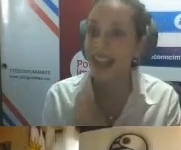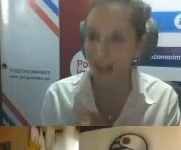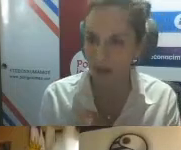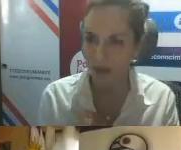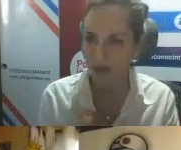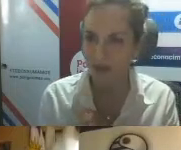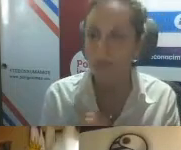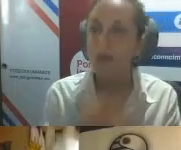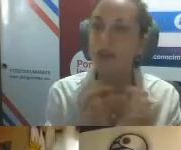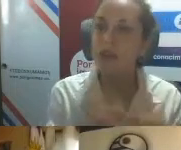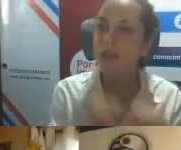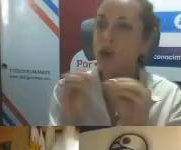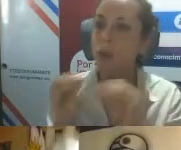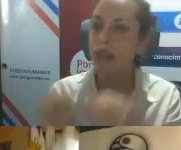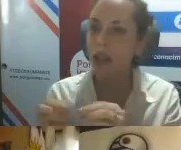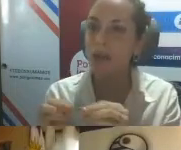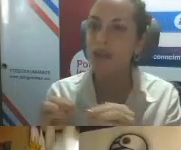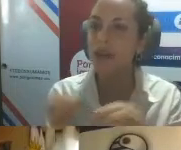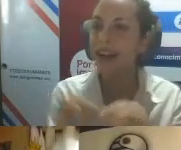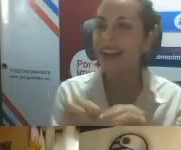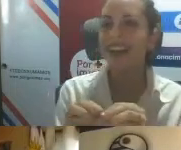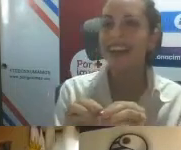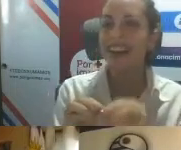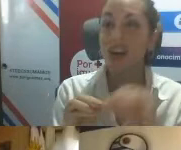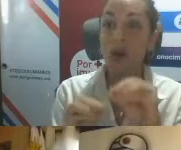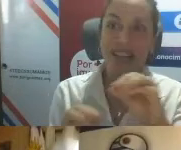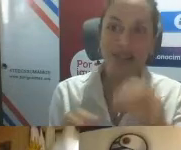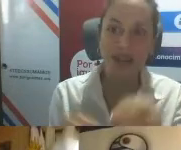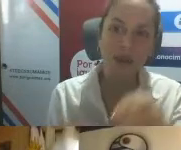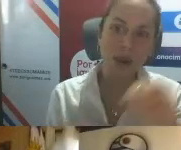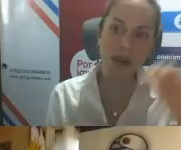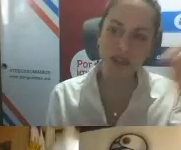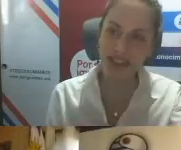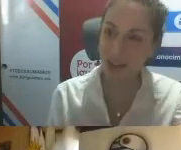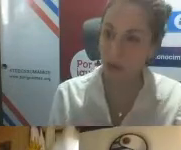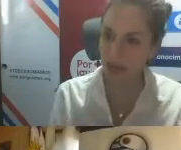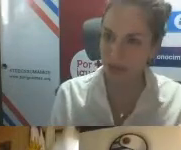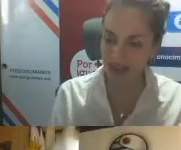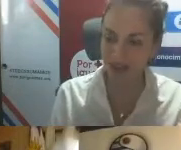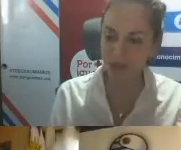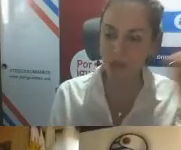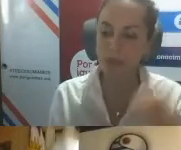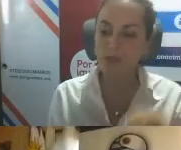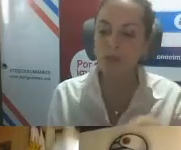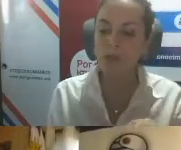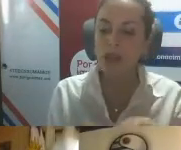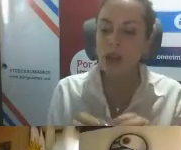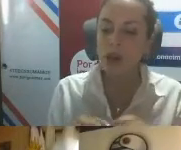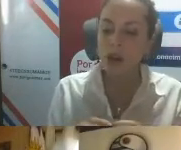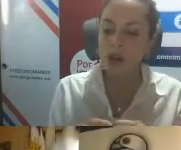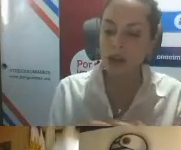combinados, ¿sí? Por esfuerzos combinados, por eso acá lo relacionamos con la frase de Agustina Pala, porque